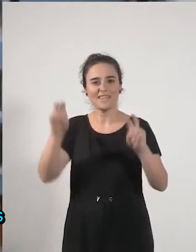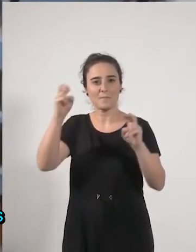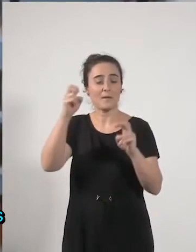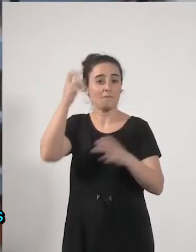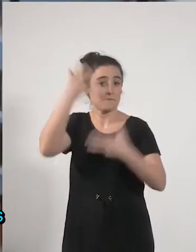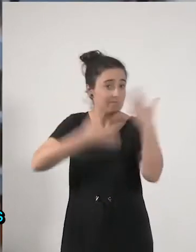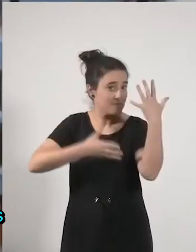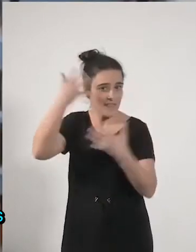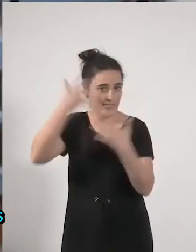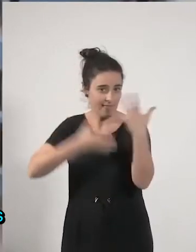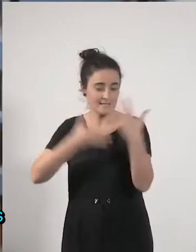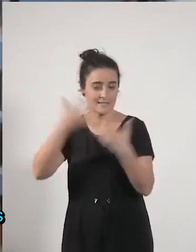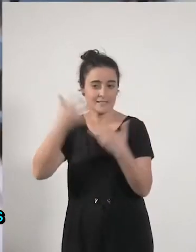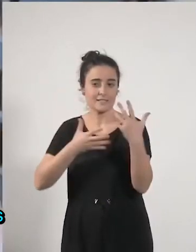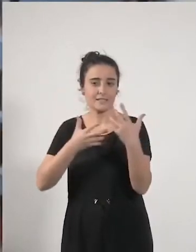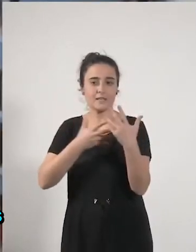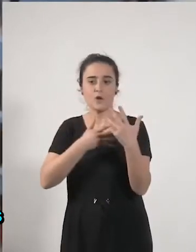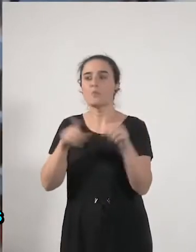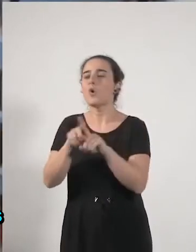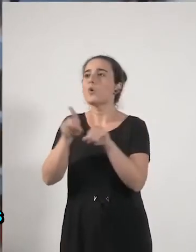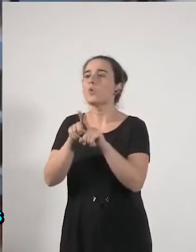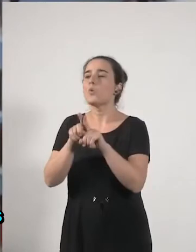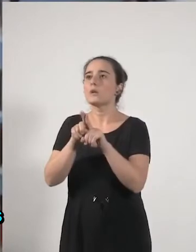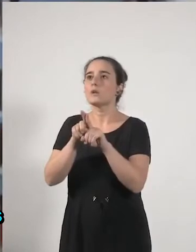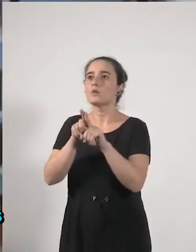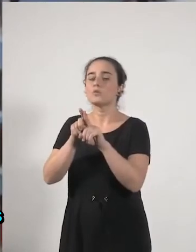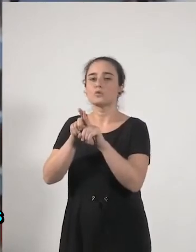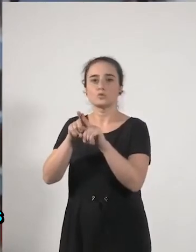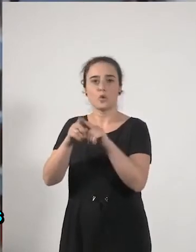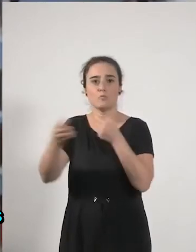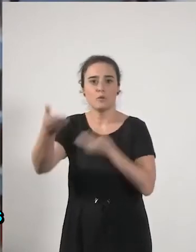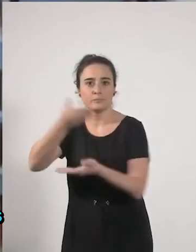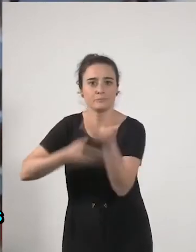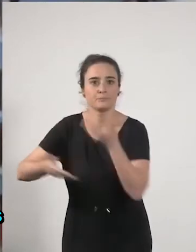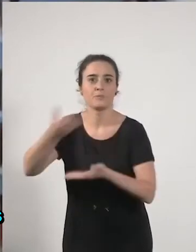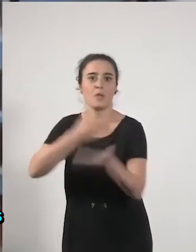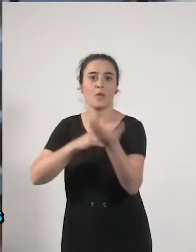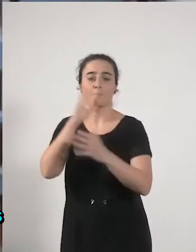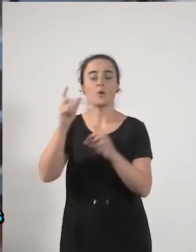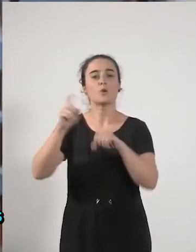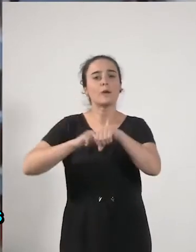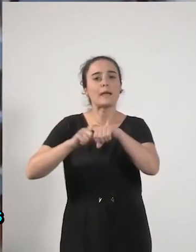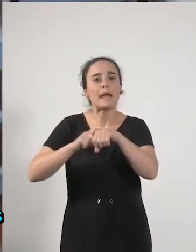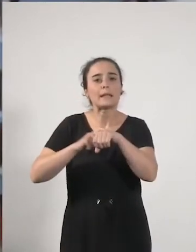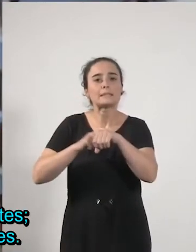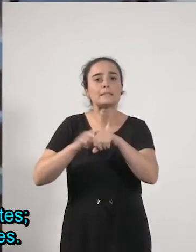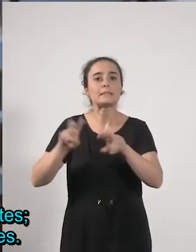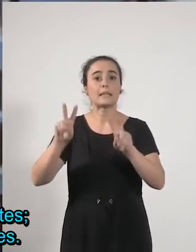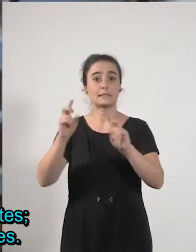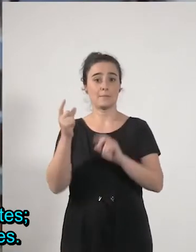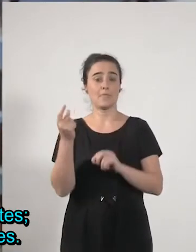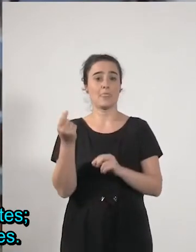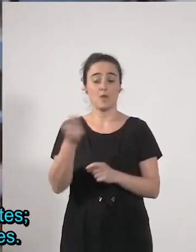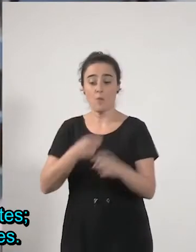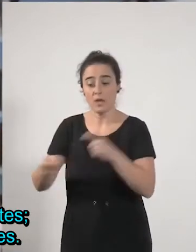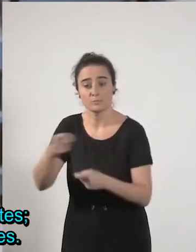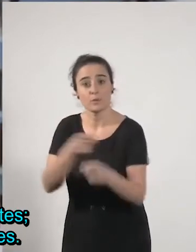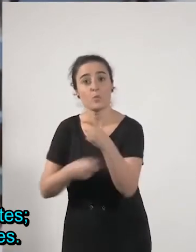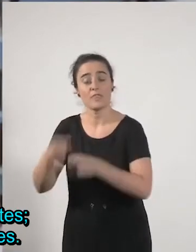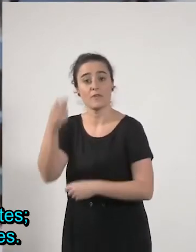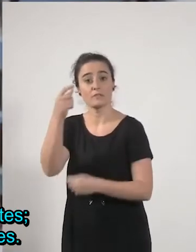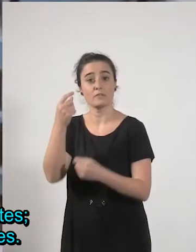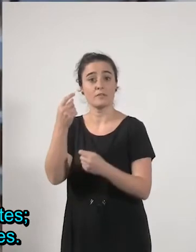de ida y de vuelta porque una de las características de la especulación financiera es que la